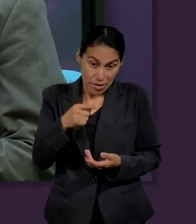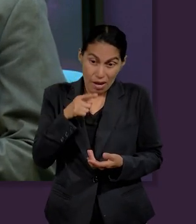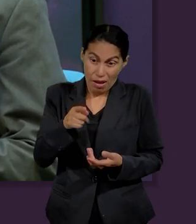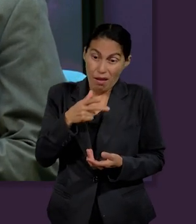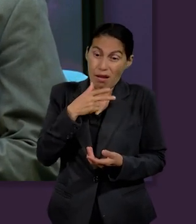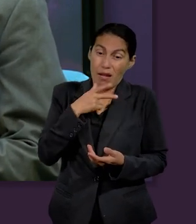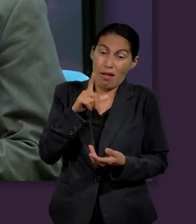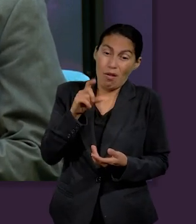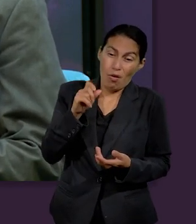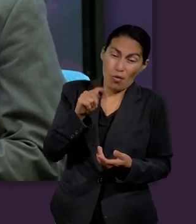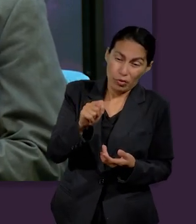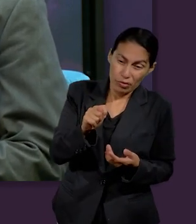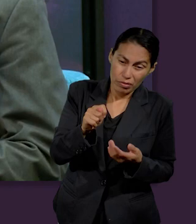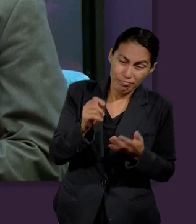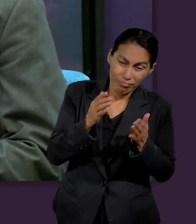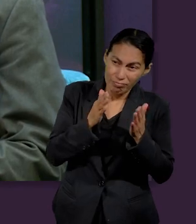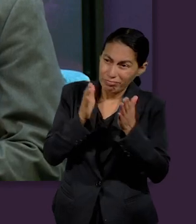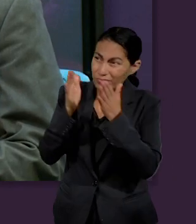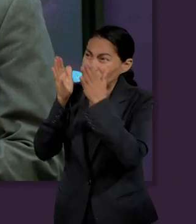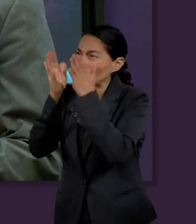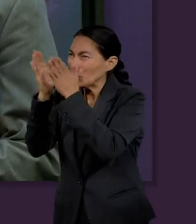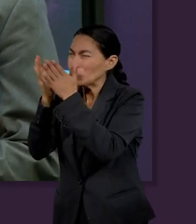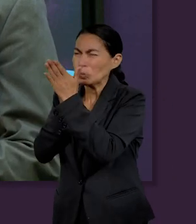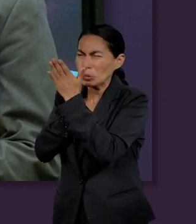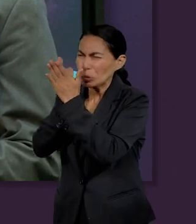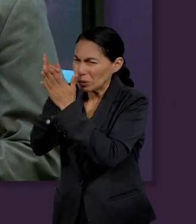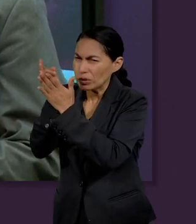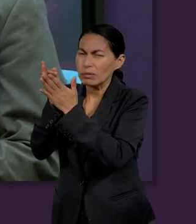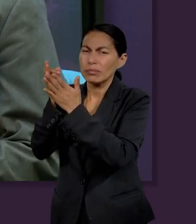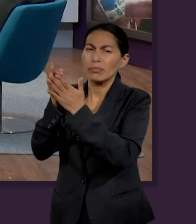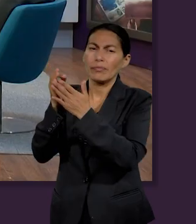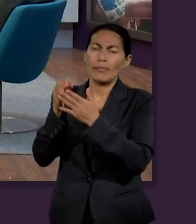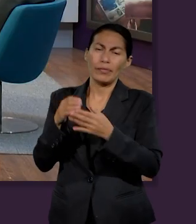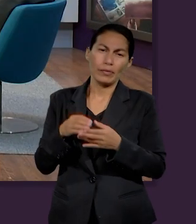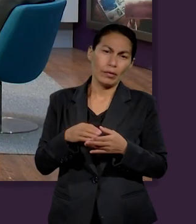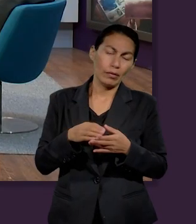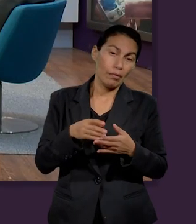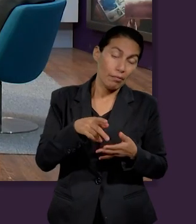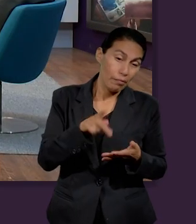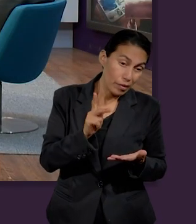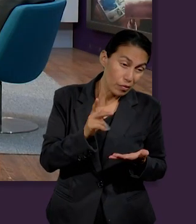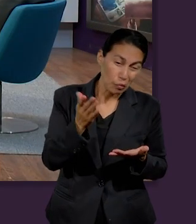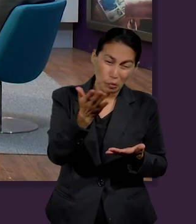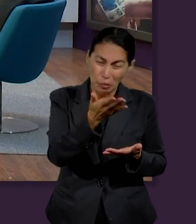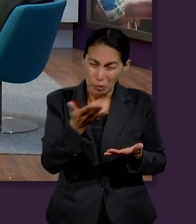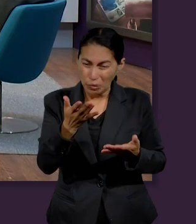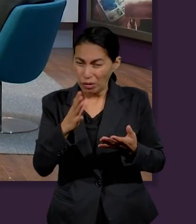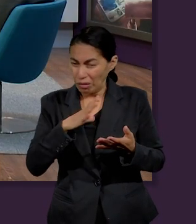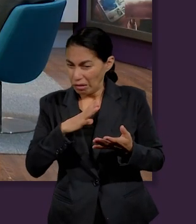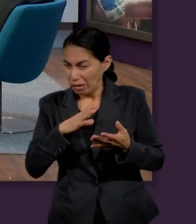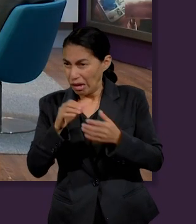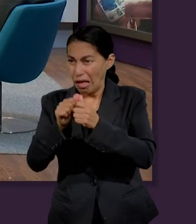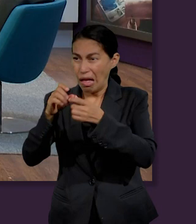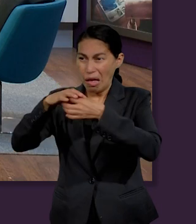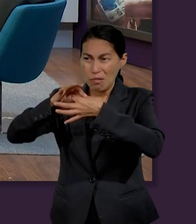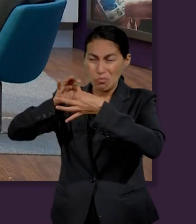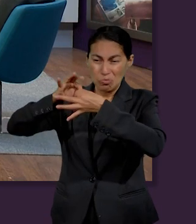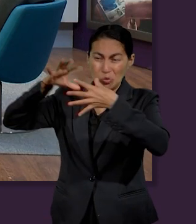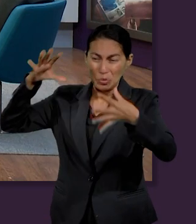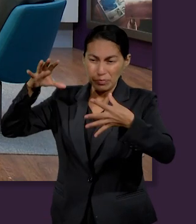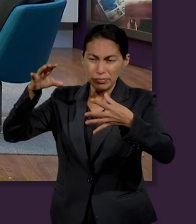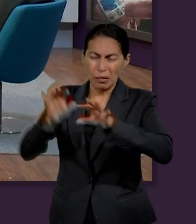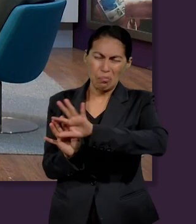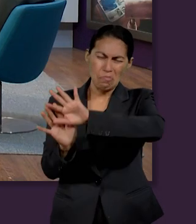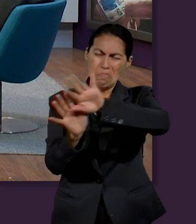curso de su historia y de su vida y salir de eso que lo apartaba de Él. De igual forma,